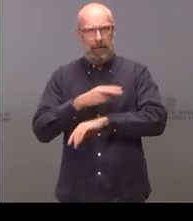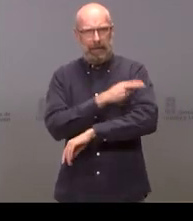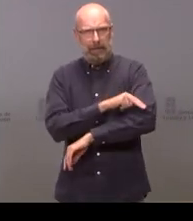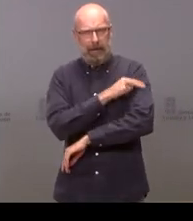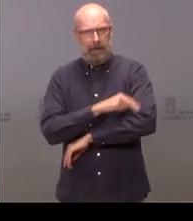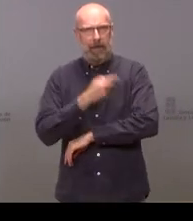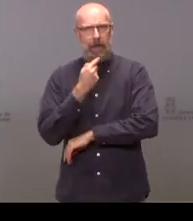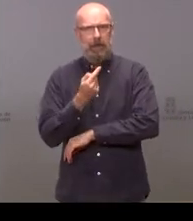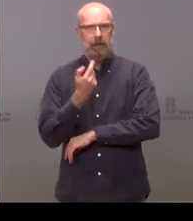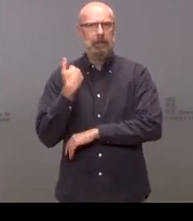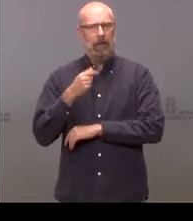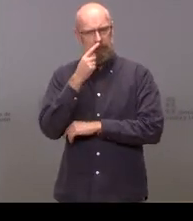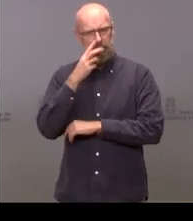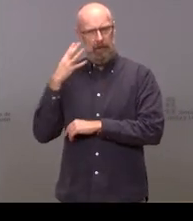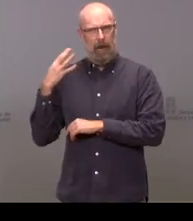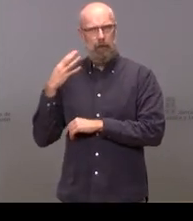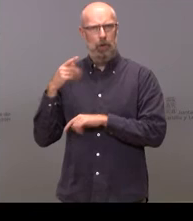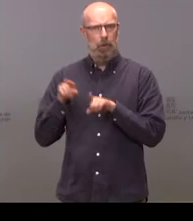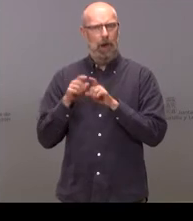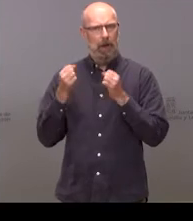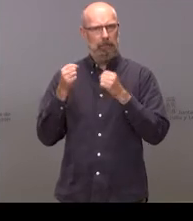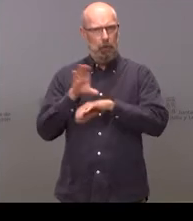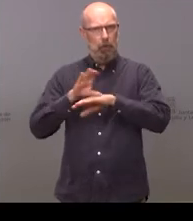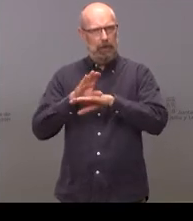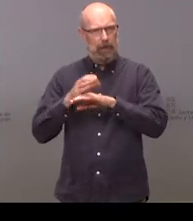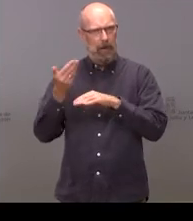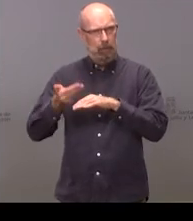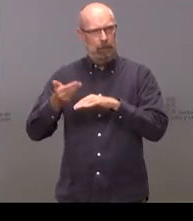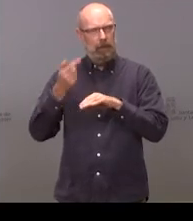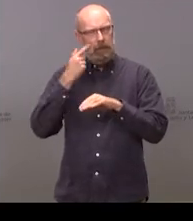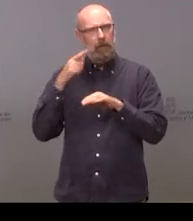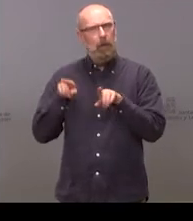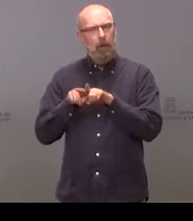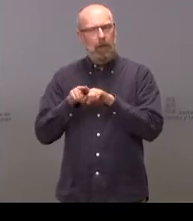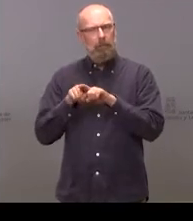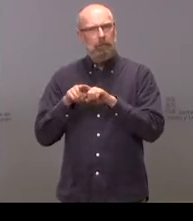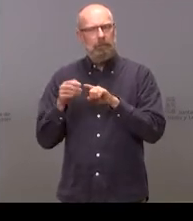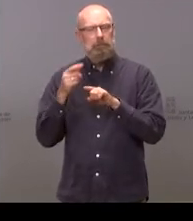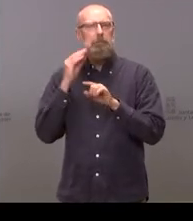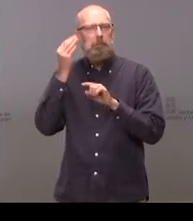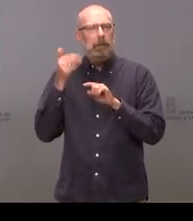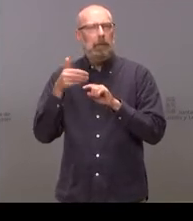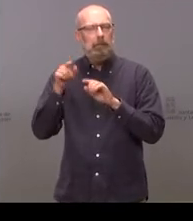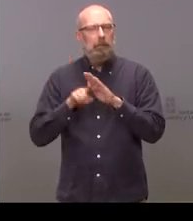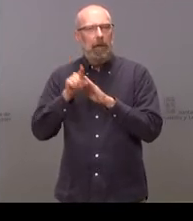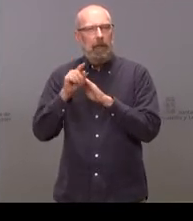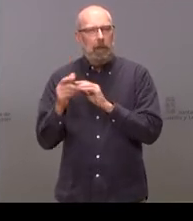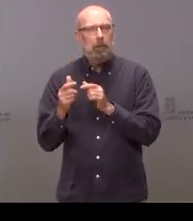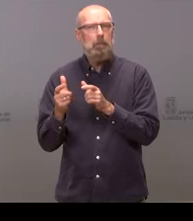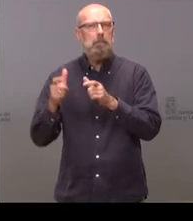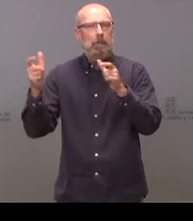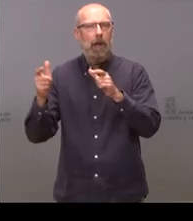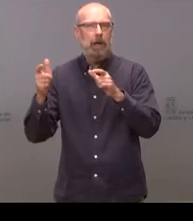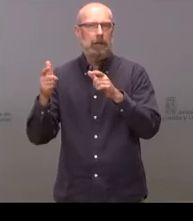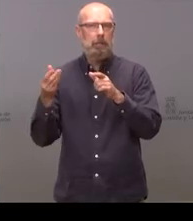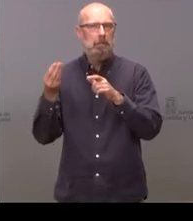se ha demostrado en estos años va a tener un crecimiento superior al que la media del techo de gasto marca ¿La